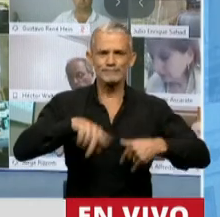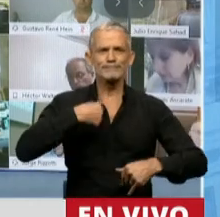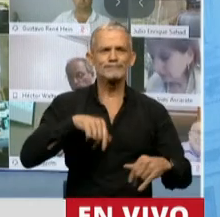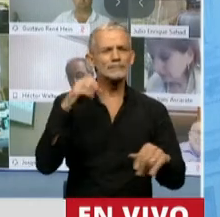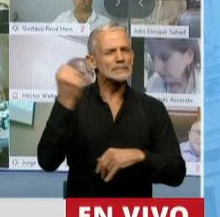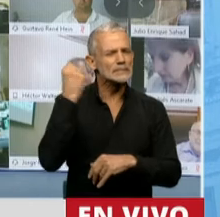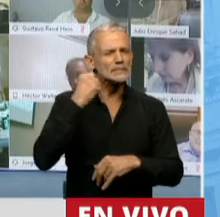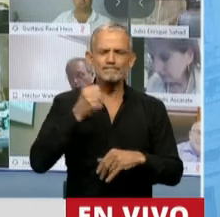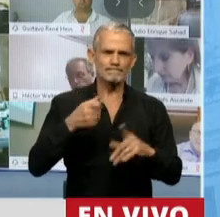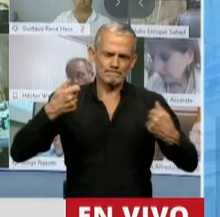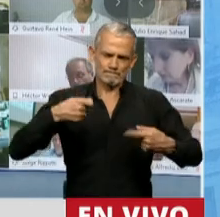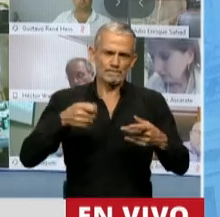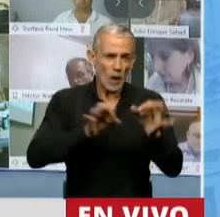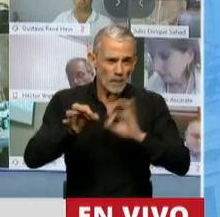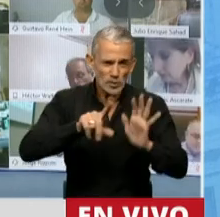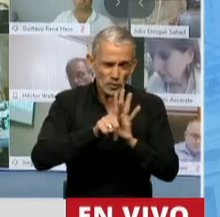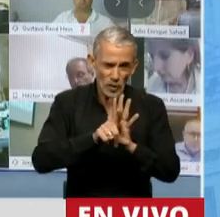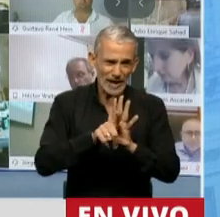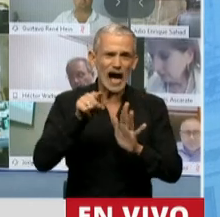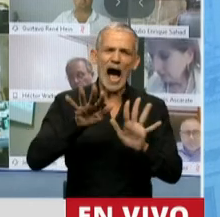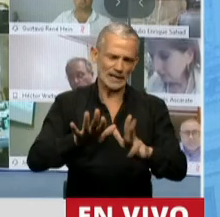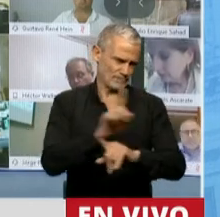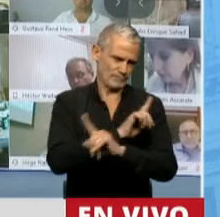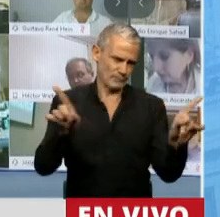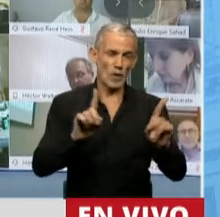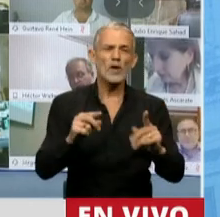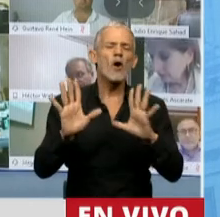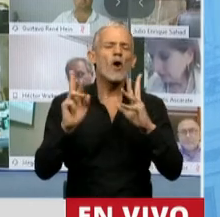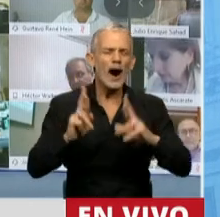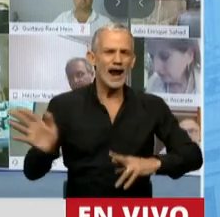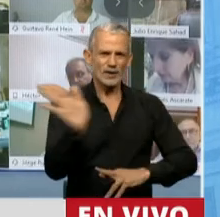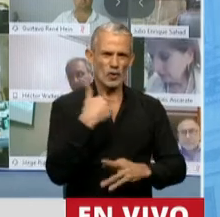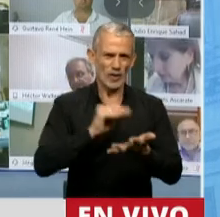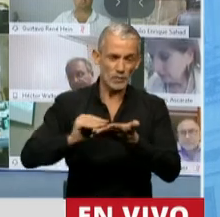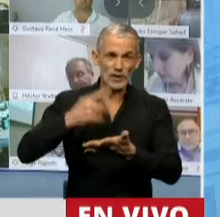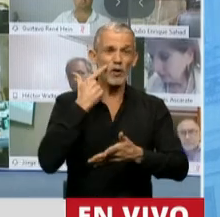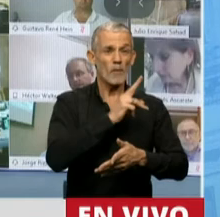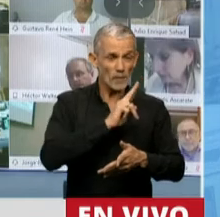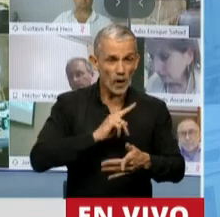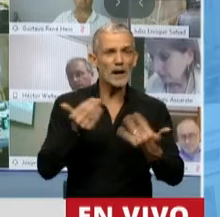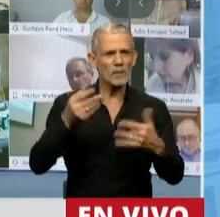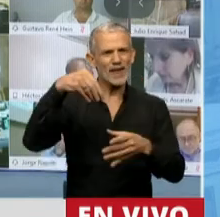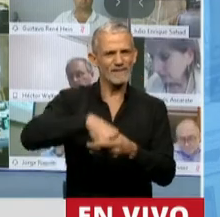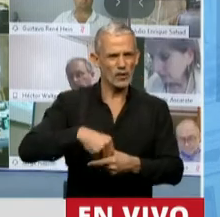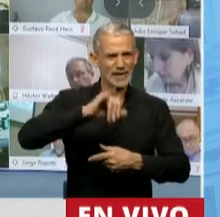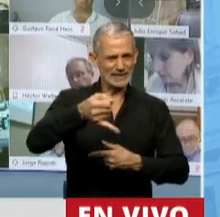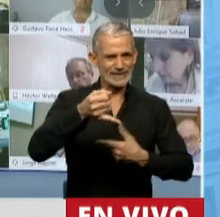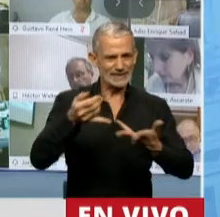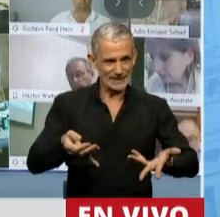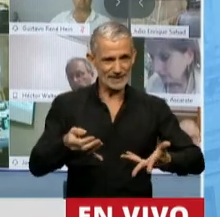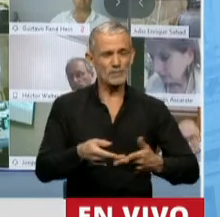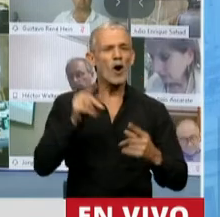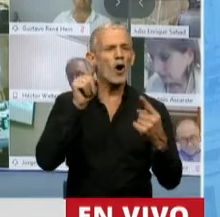buscamos evitar con este proyecto en el que esperamos que todos los diputados y las diputadas nos acompañen